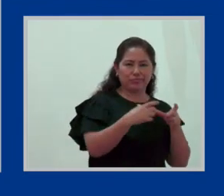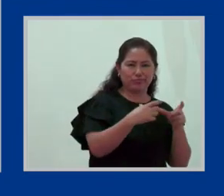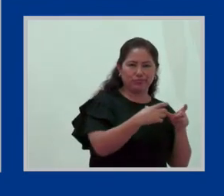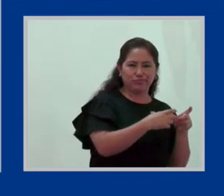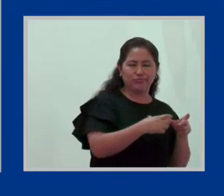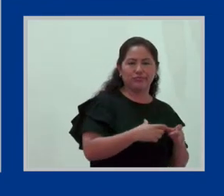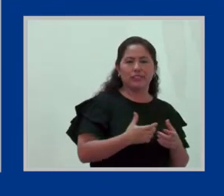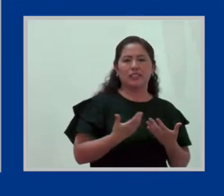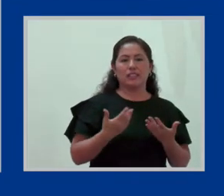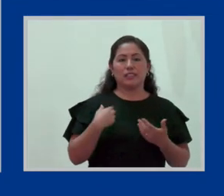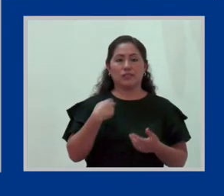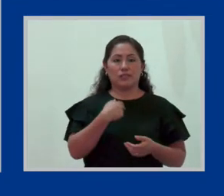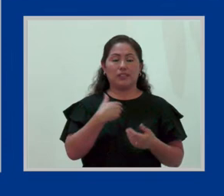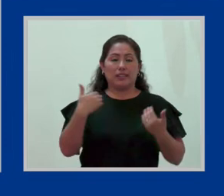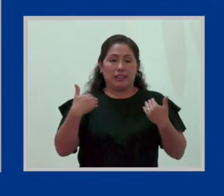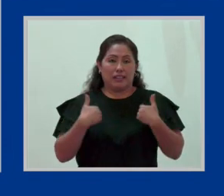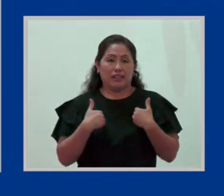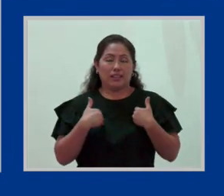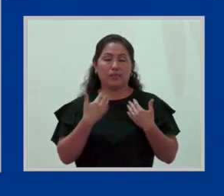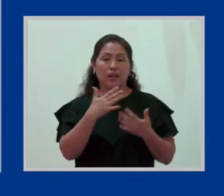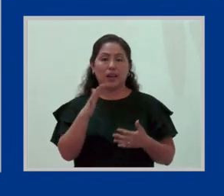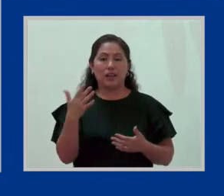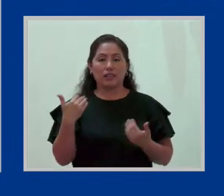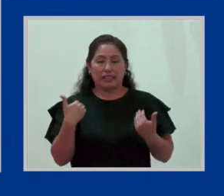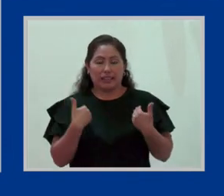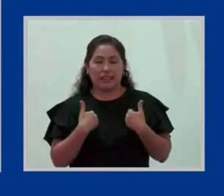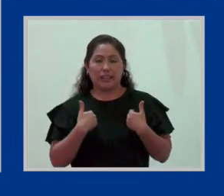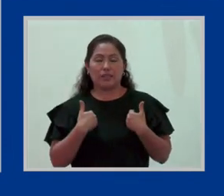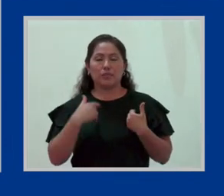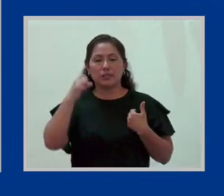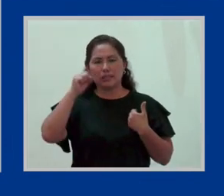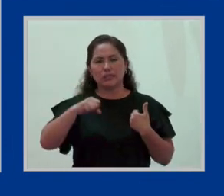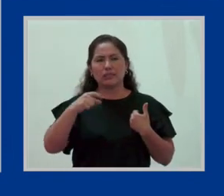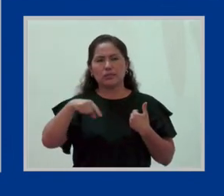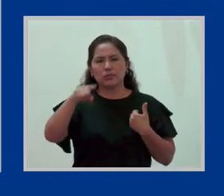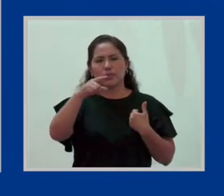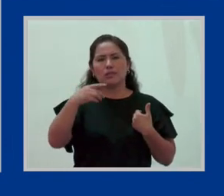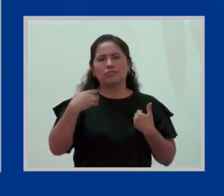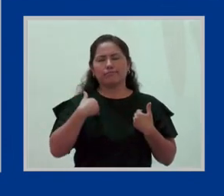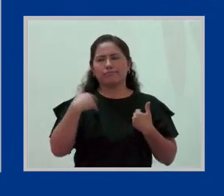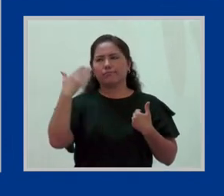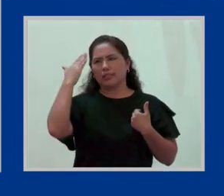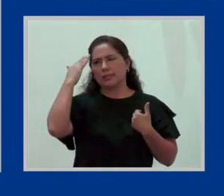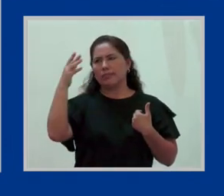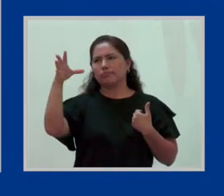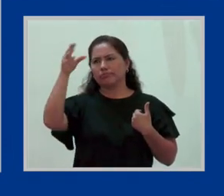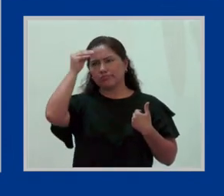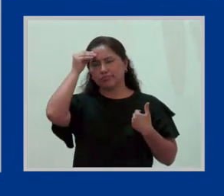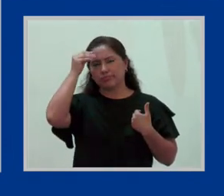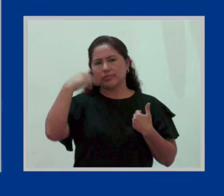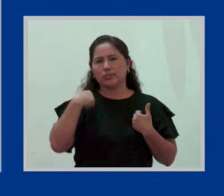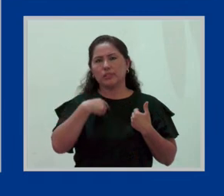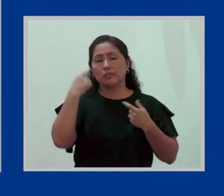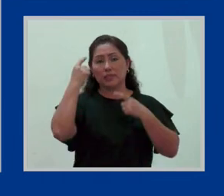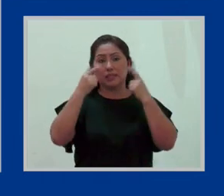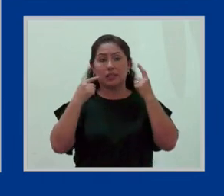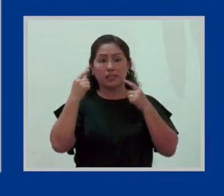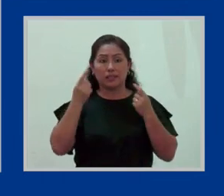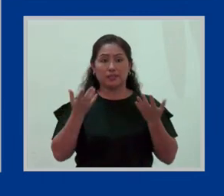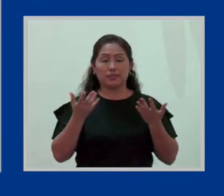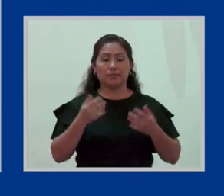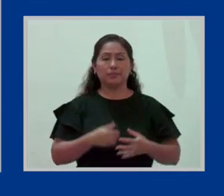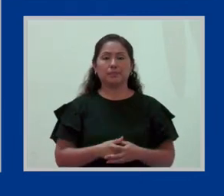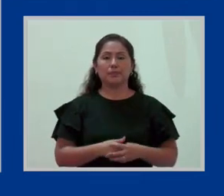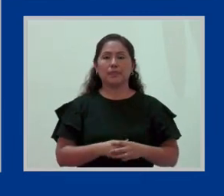que tenemos que sí o sí tomar en consideración. Ahora, ¿qué